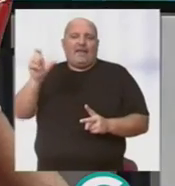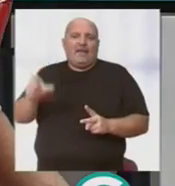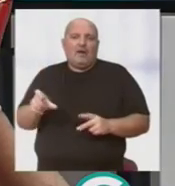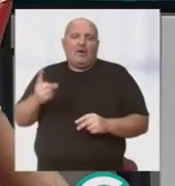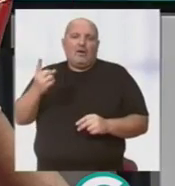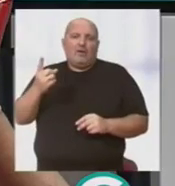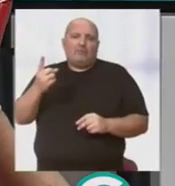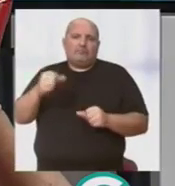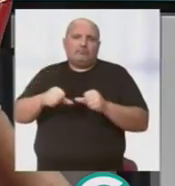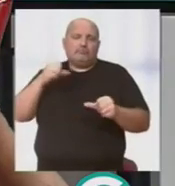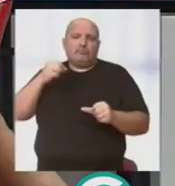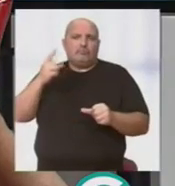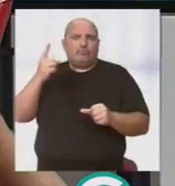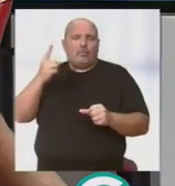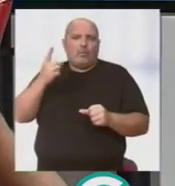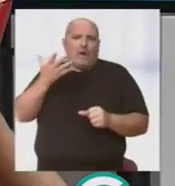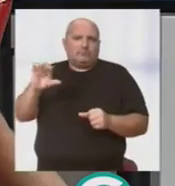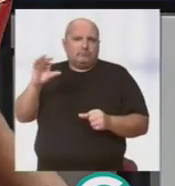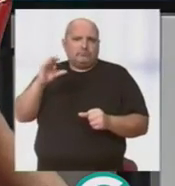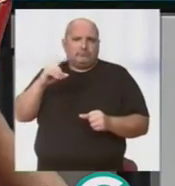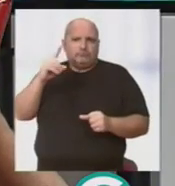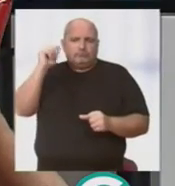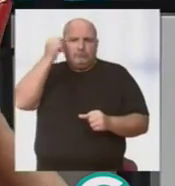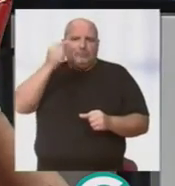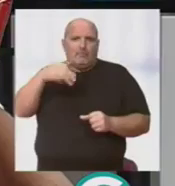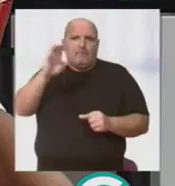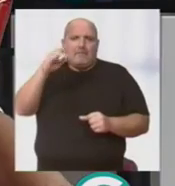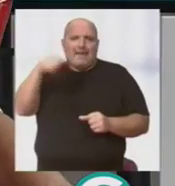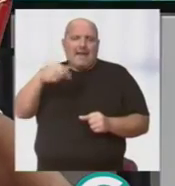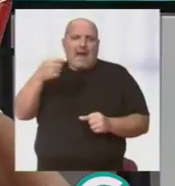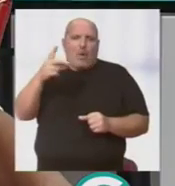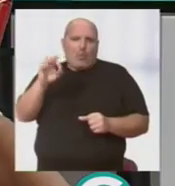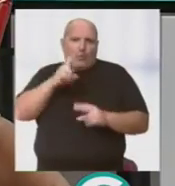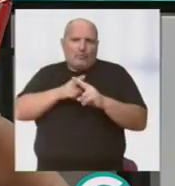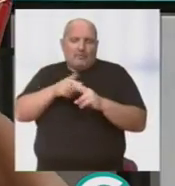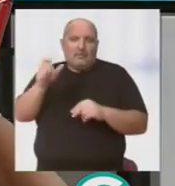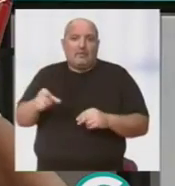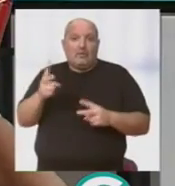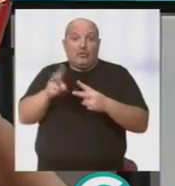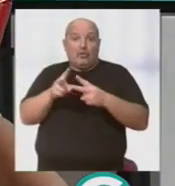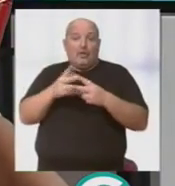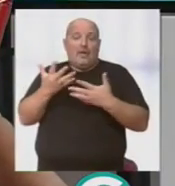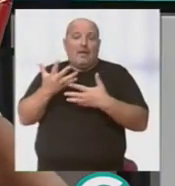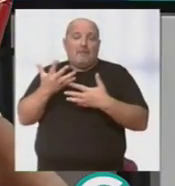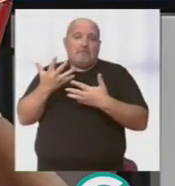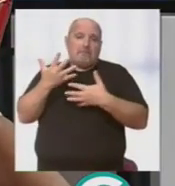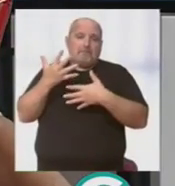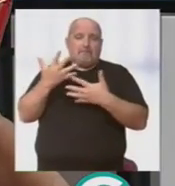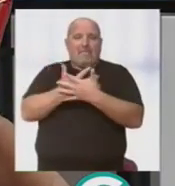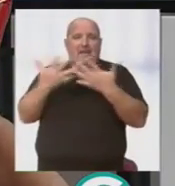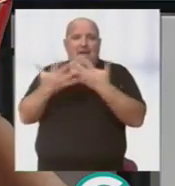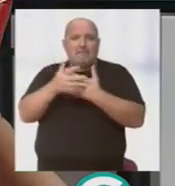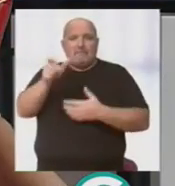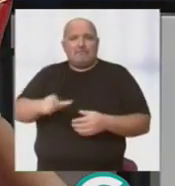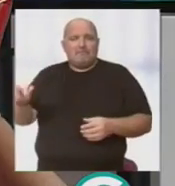era una institución en nuestra entidad, como es Pepín Agudo, o sea, y en eso hacemos una mezcla de